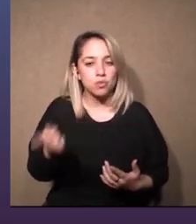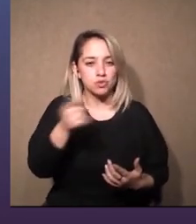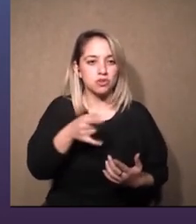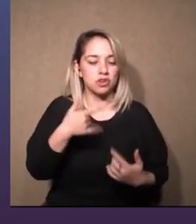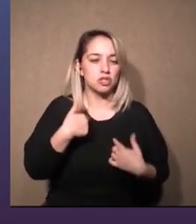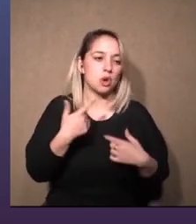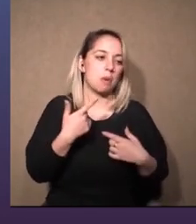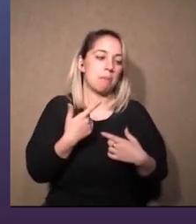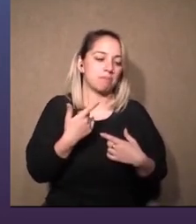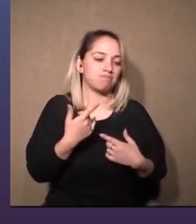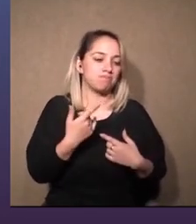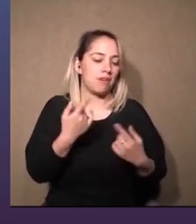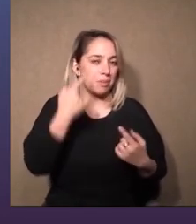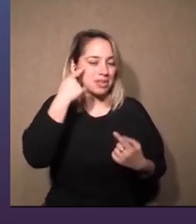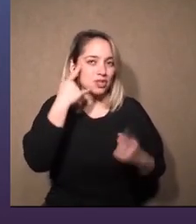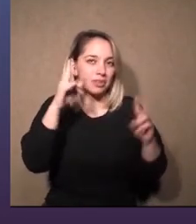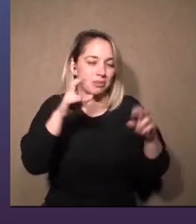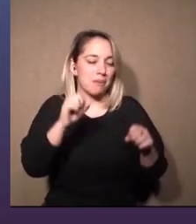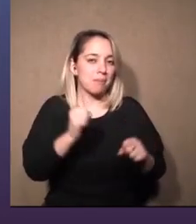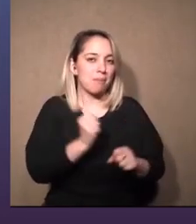reflexión David